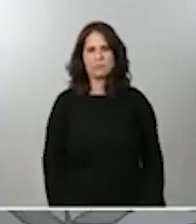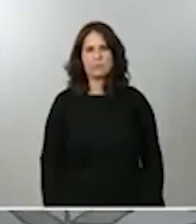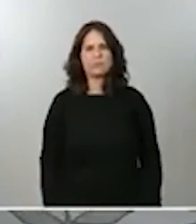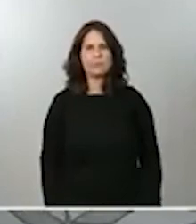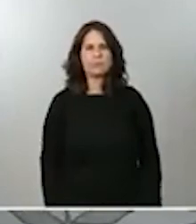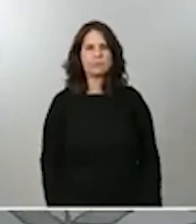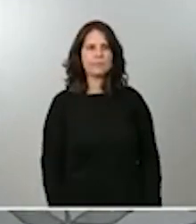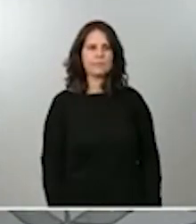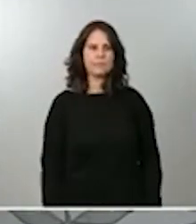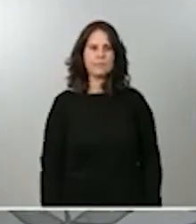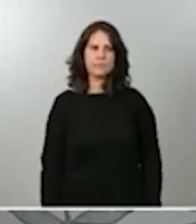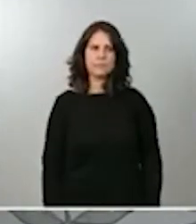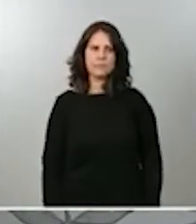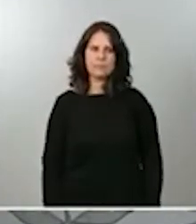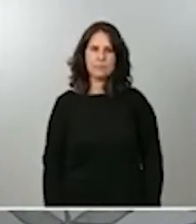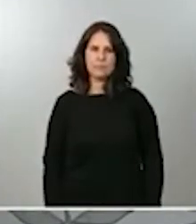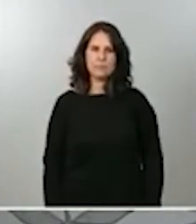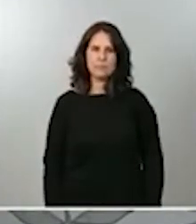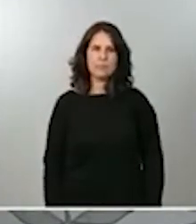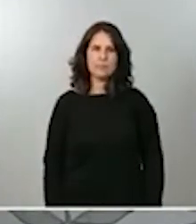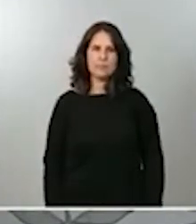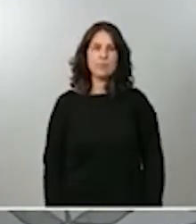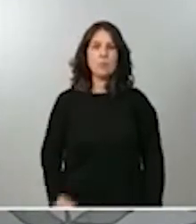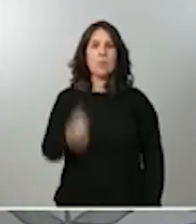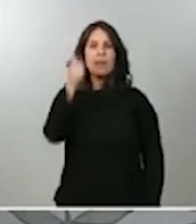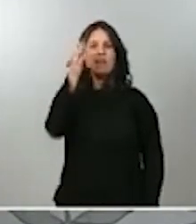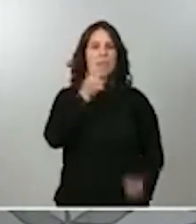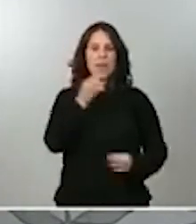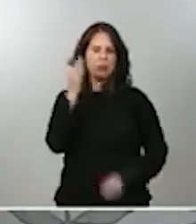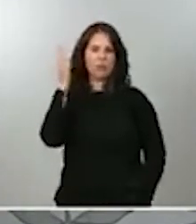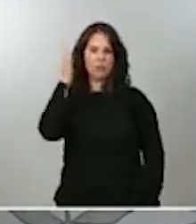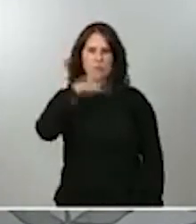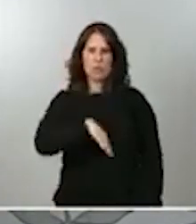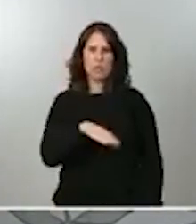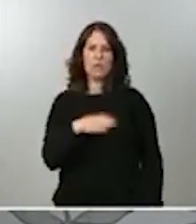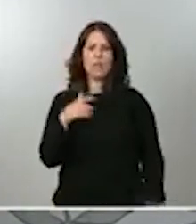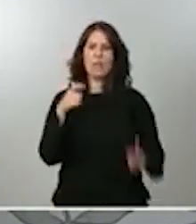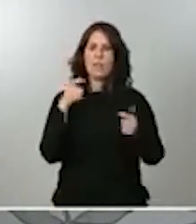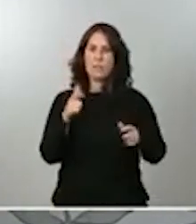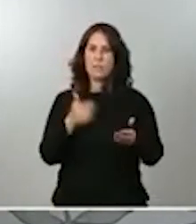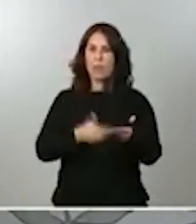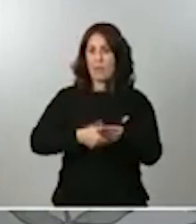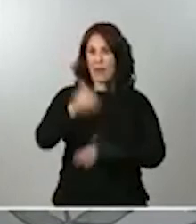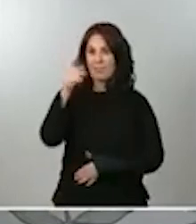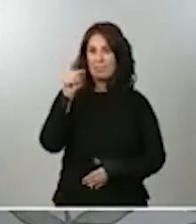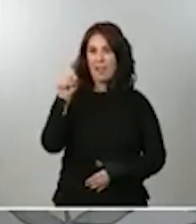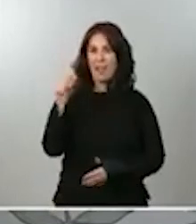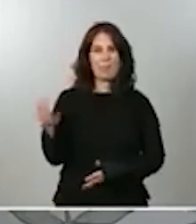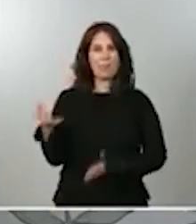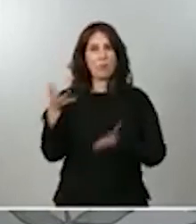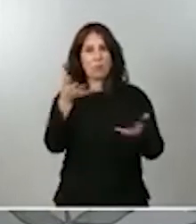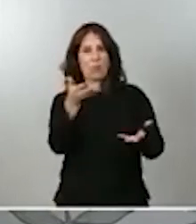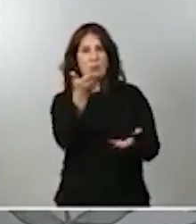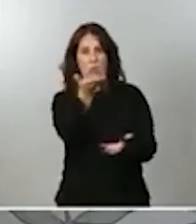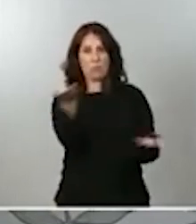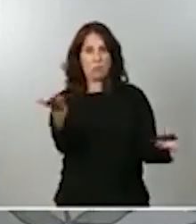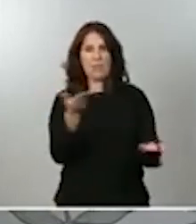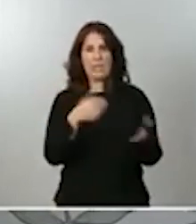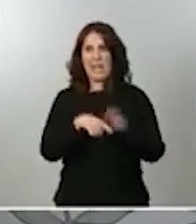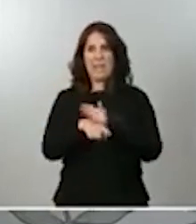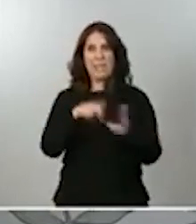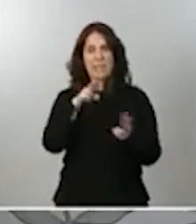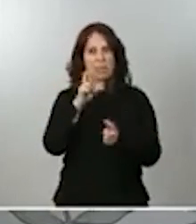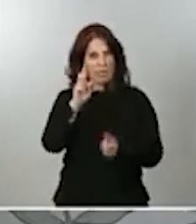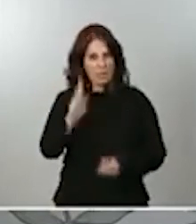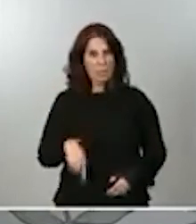pero no tengo aquí ningún dato en cualquier caso nuestro departamento de prensa está a vuestra disposición y el de la agencia tributaria por si hay alguna